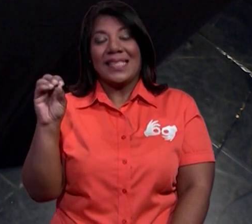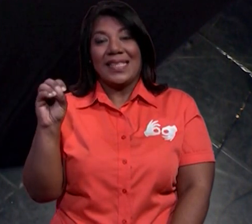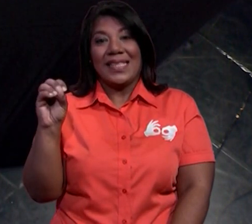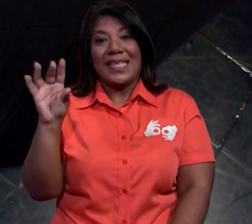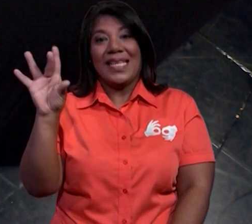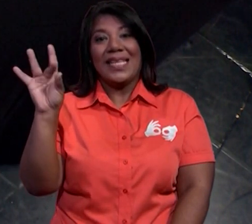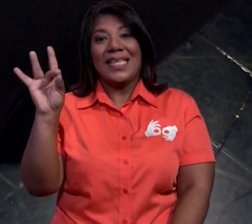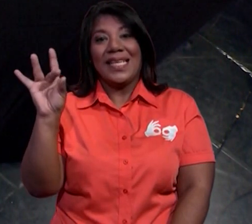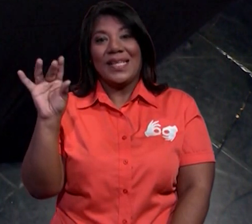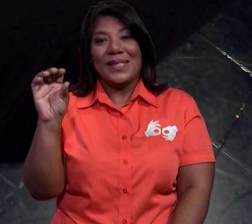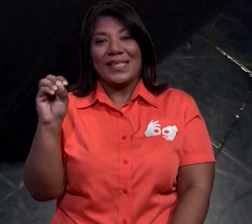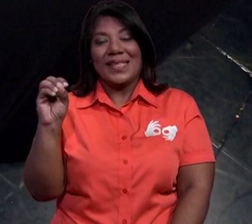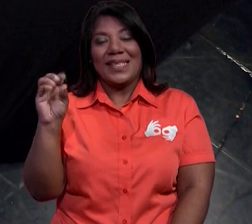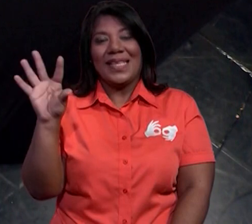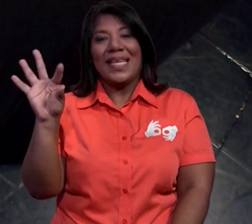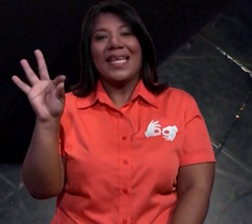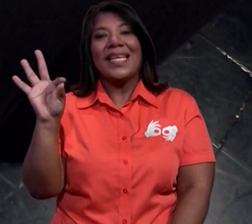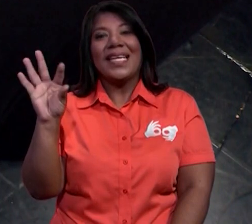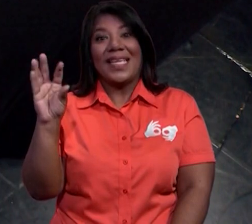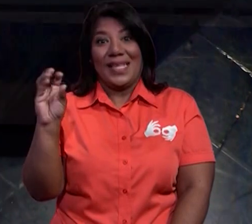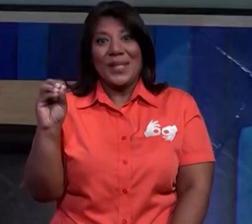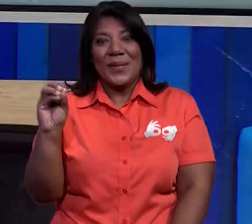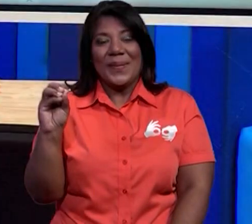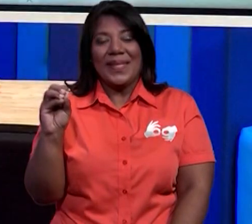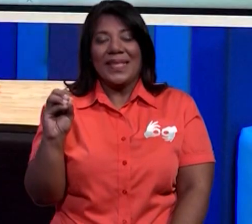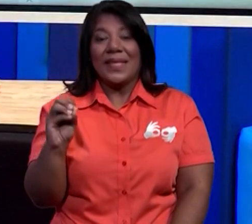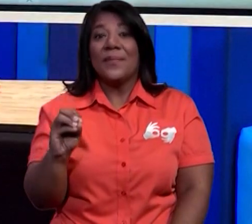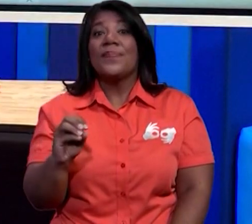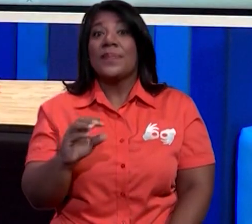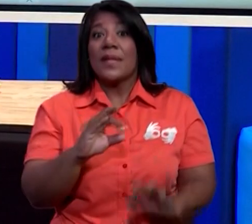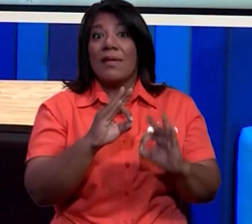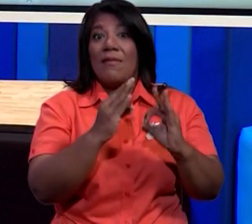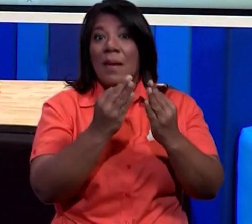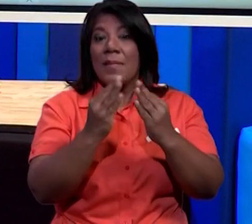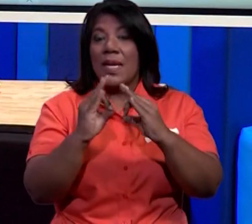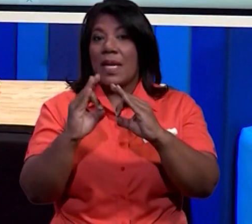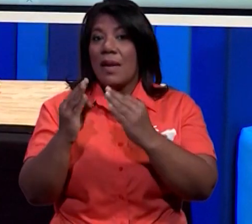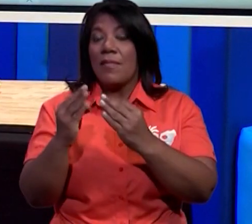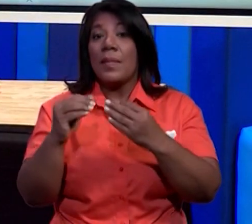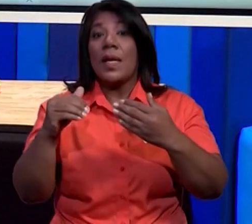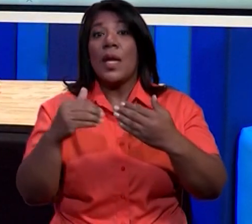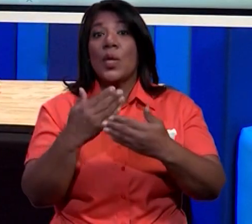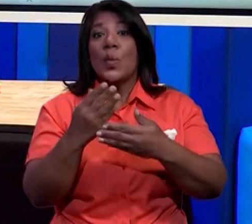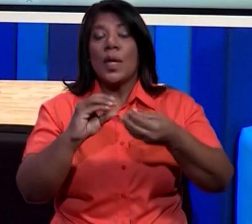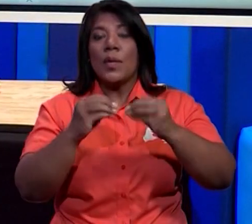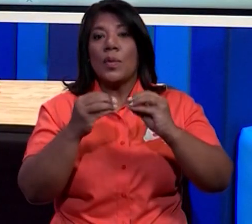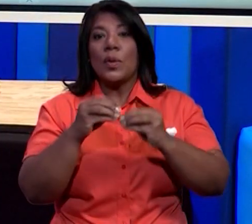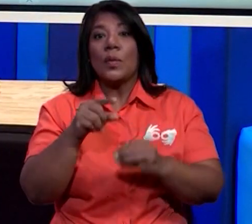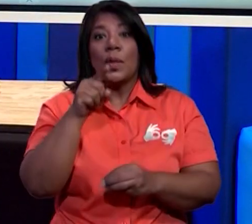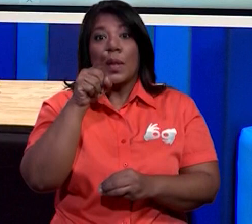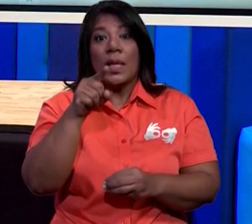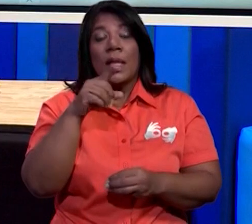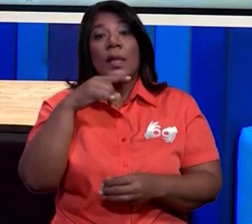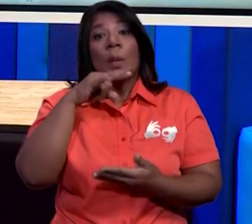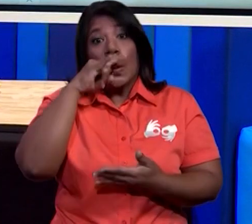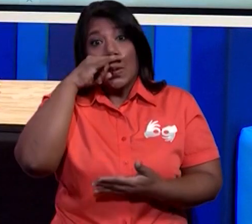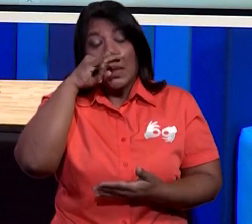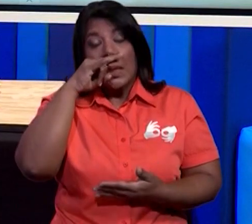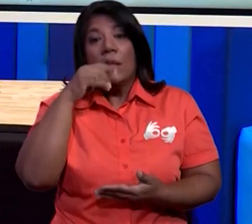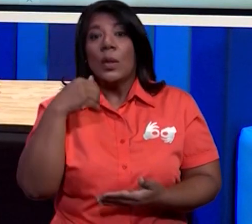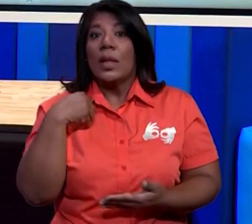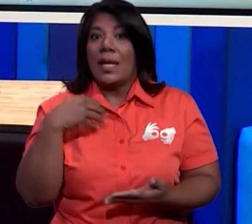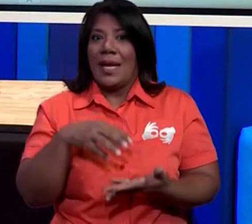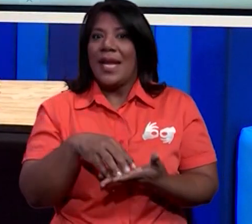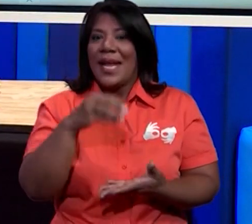del 80 y del 90. Son nuevas cantidades que se van a introducir para que tu niño vaya adquiriendo esos aprendizajes.